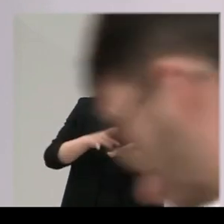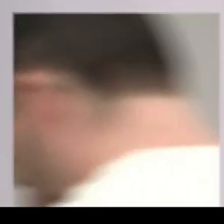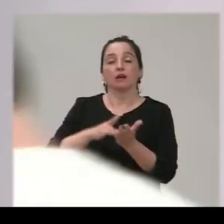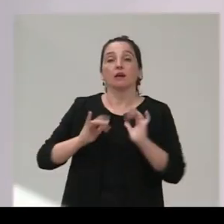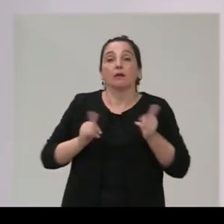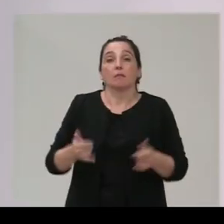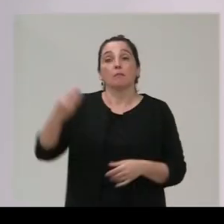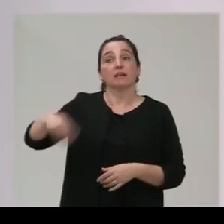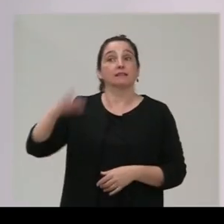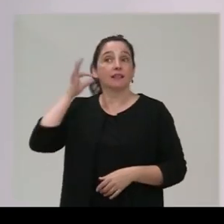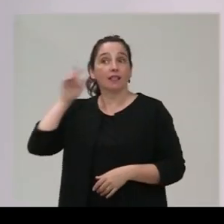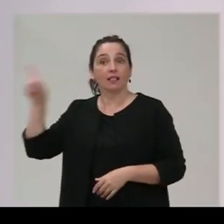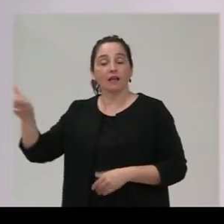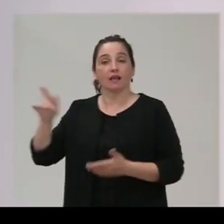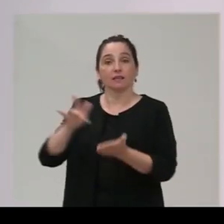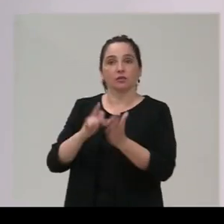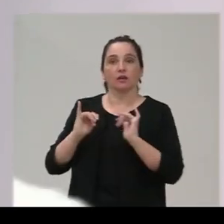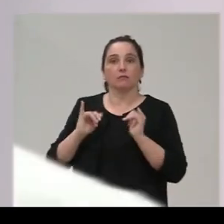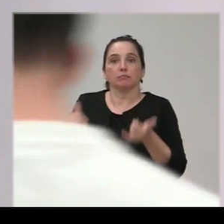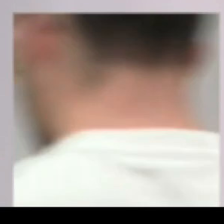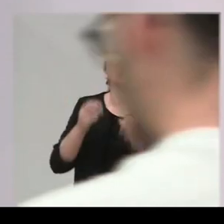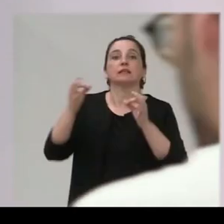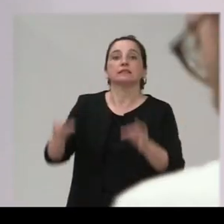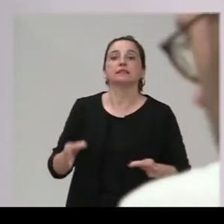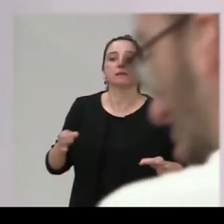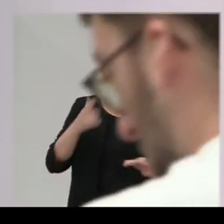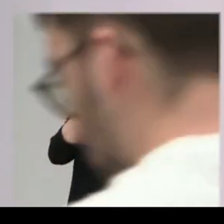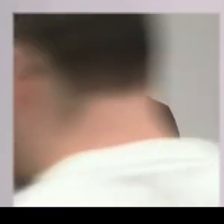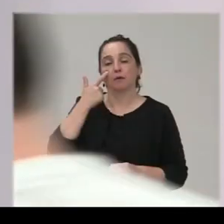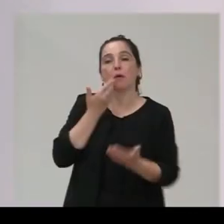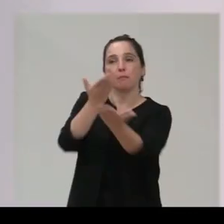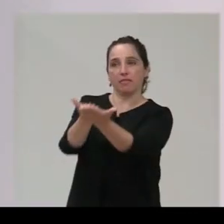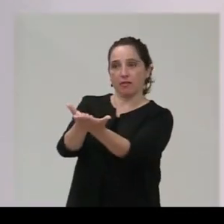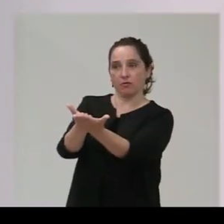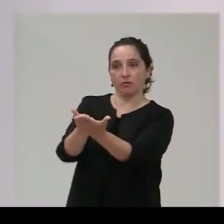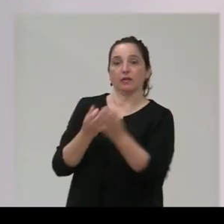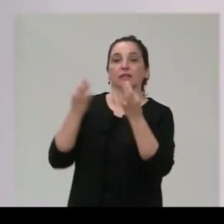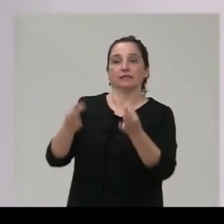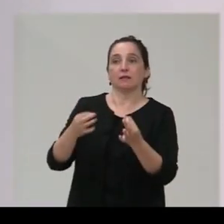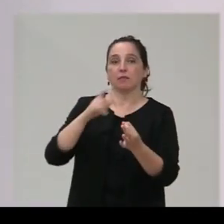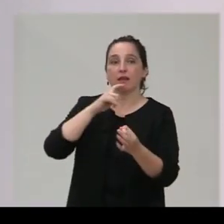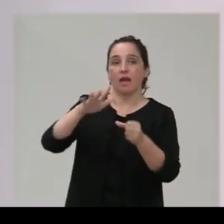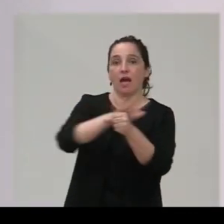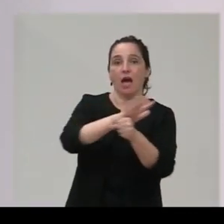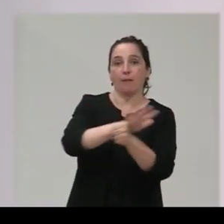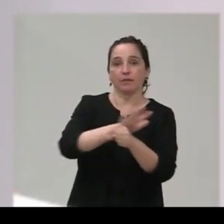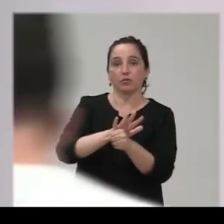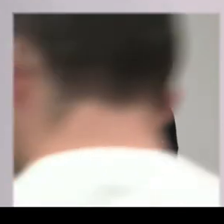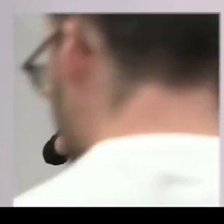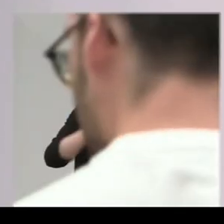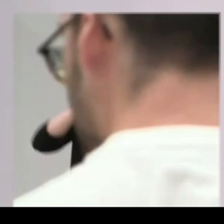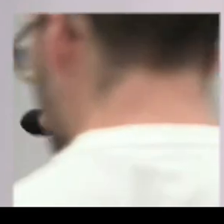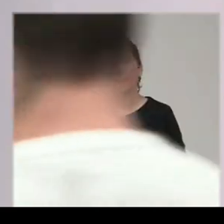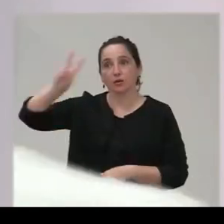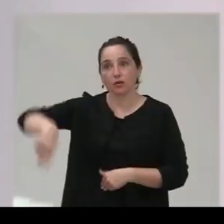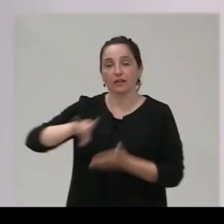Presidenta ha sido la carta de capitalidad que siempre hemos venido pidiendo lo hemos ido repartiendo por áreas pues para reconocer